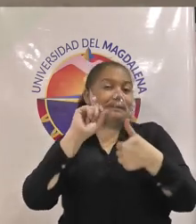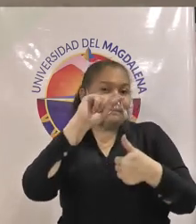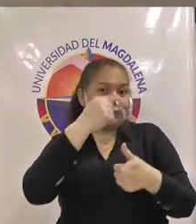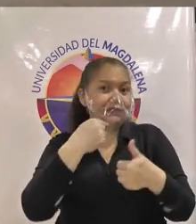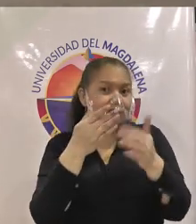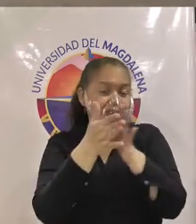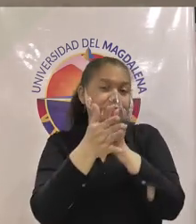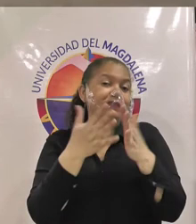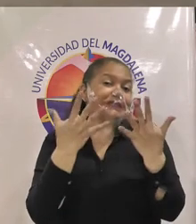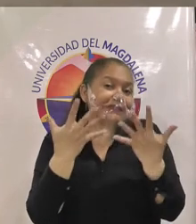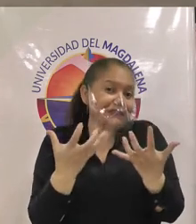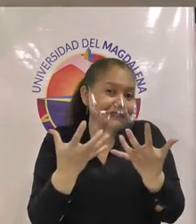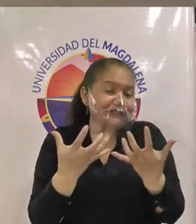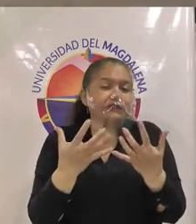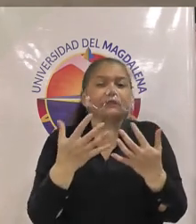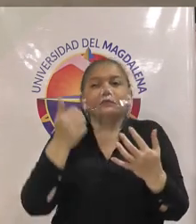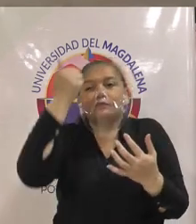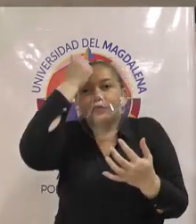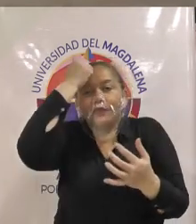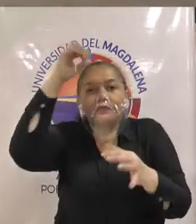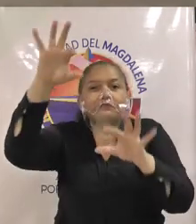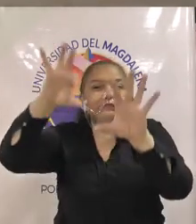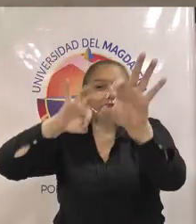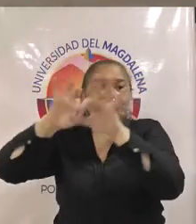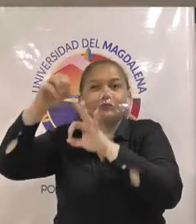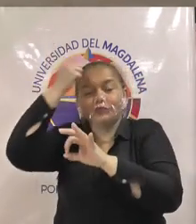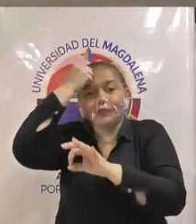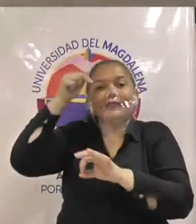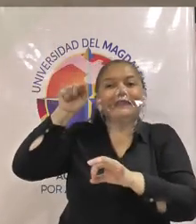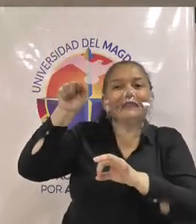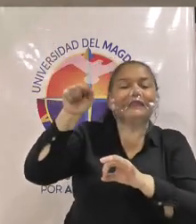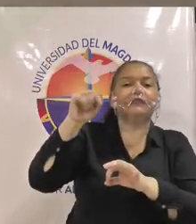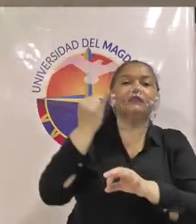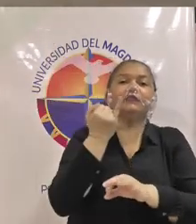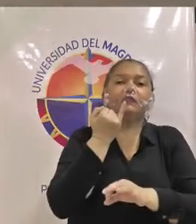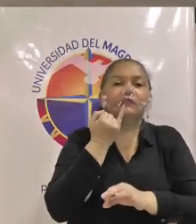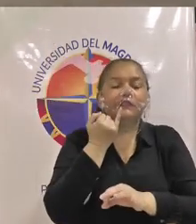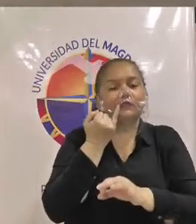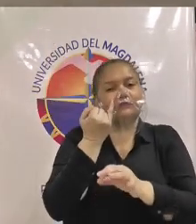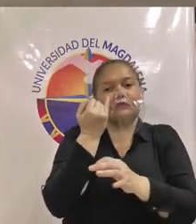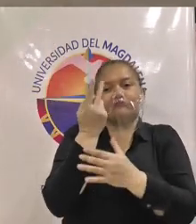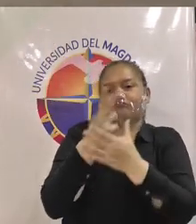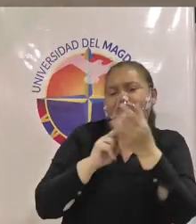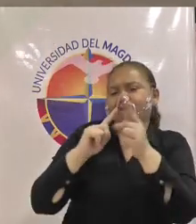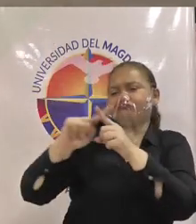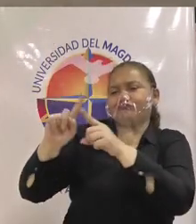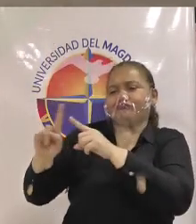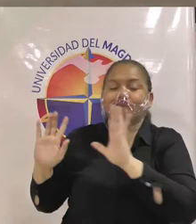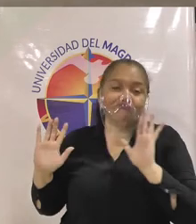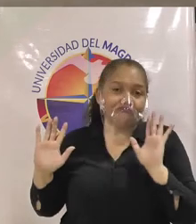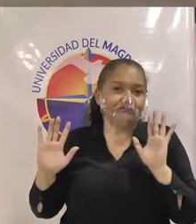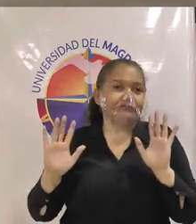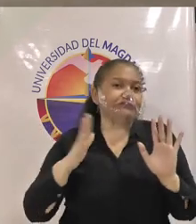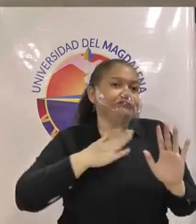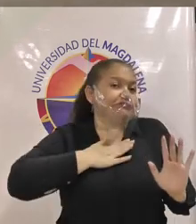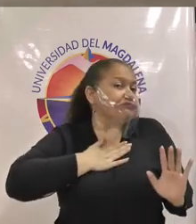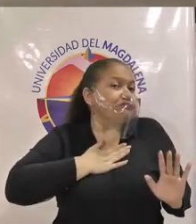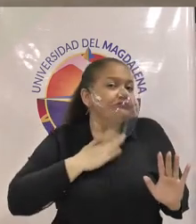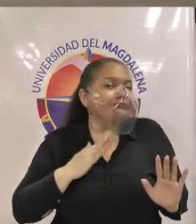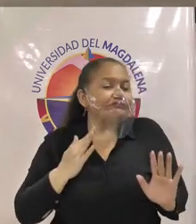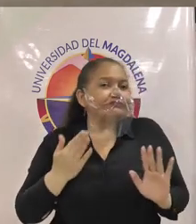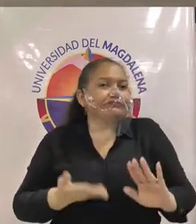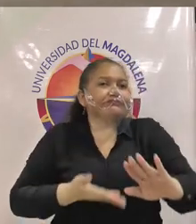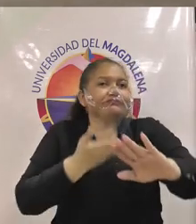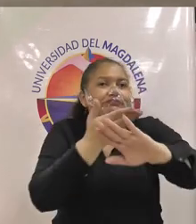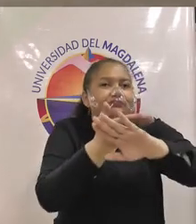vincular docentes que manejen diferentes lenguajes ahora qué propuestas tenemos pues como nosotros queremos